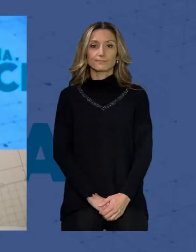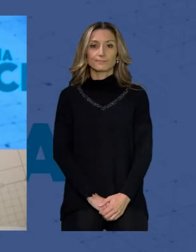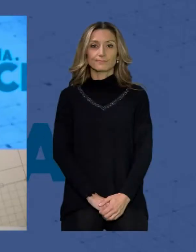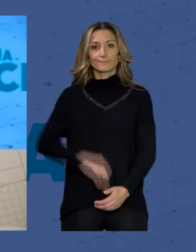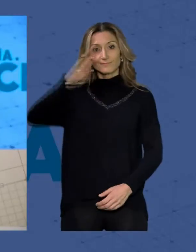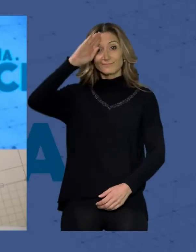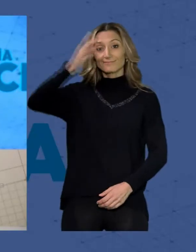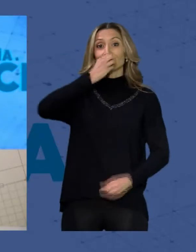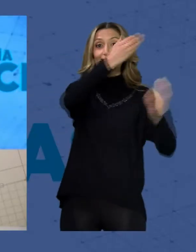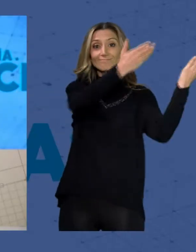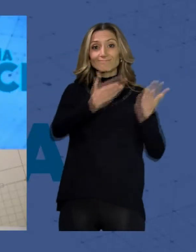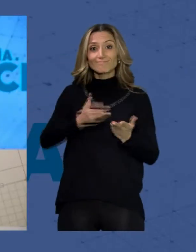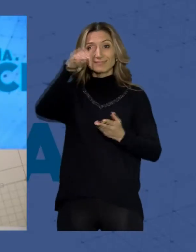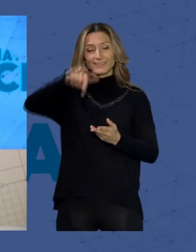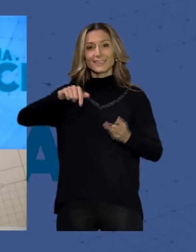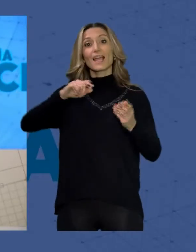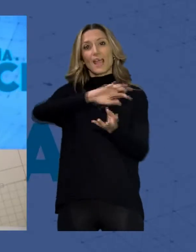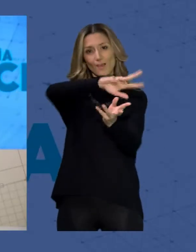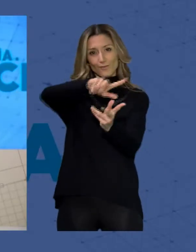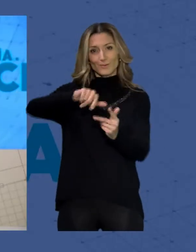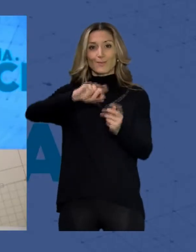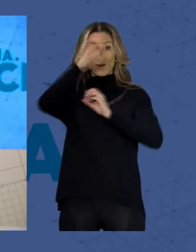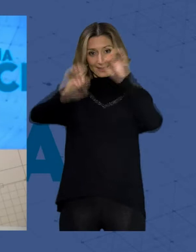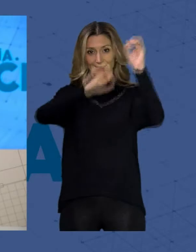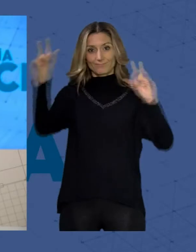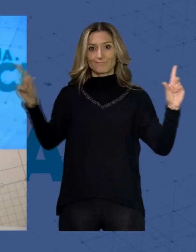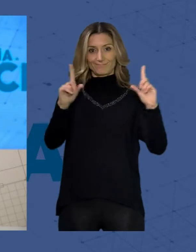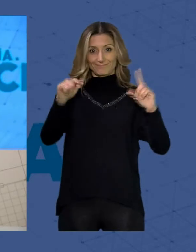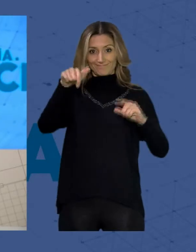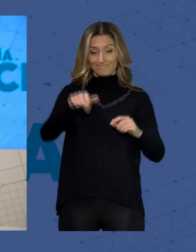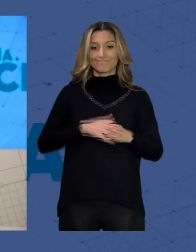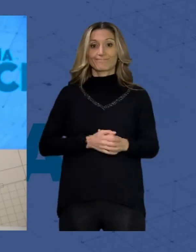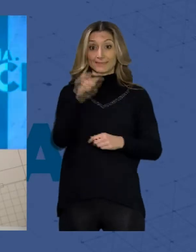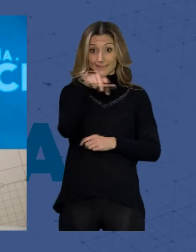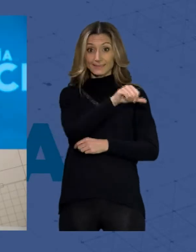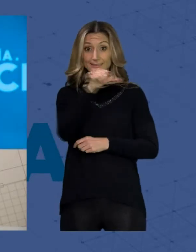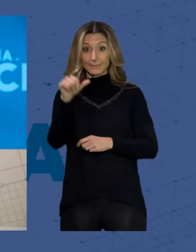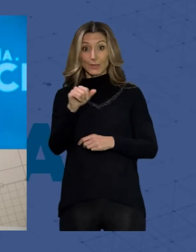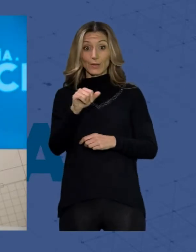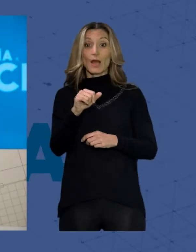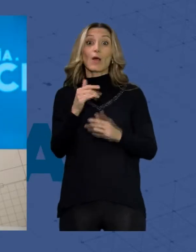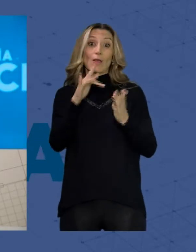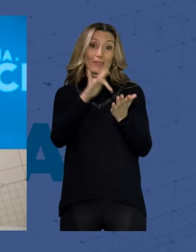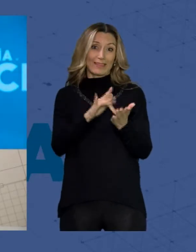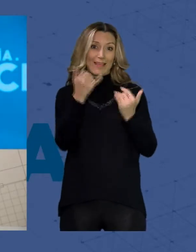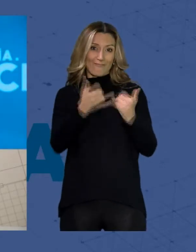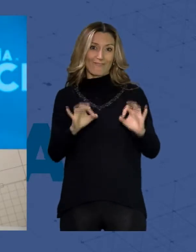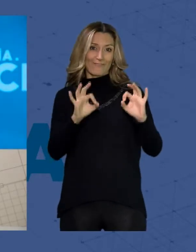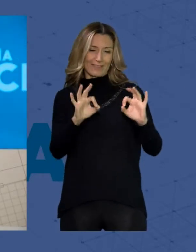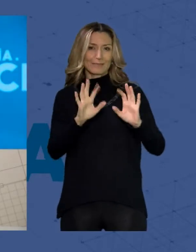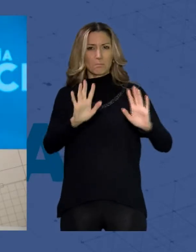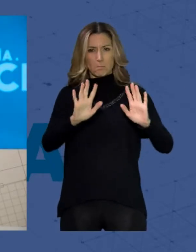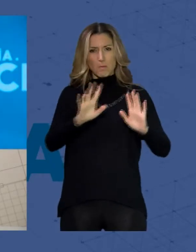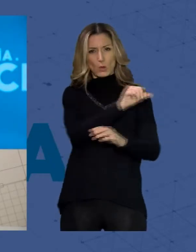Saludos, bienvenidos al resumen informativo de Interalmería Televisión. Una semana en la que hemos tenido un día laboral menos, pero que ha sido muy